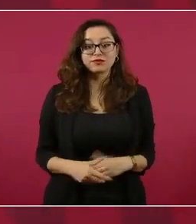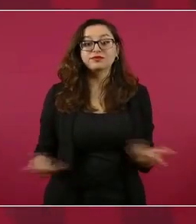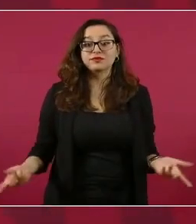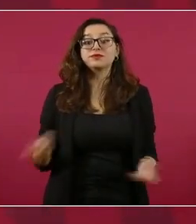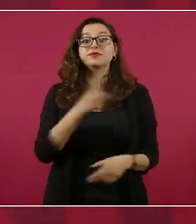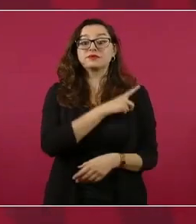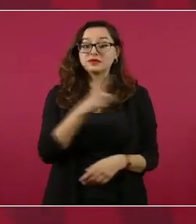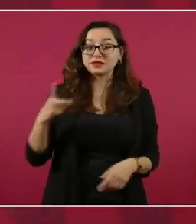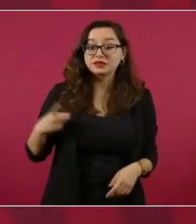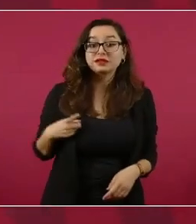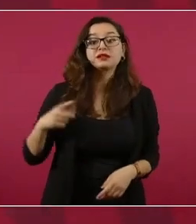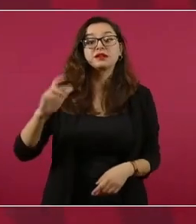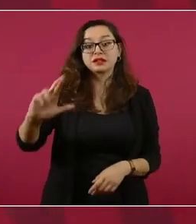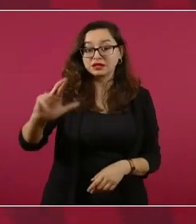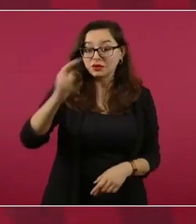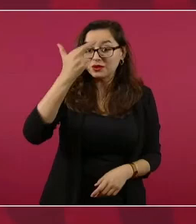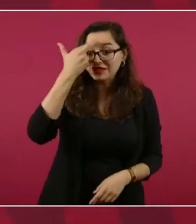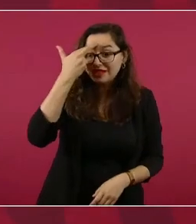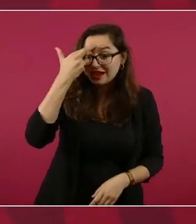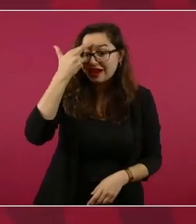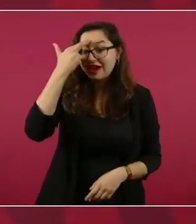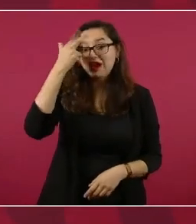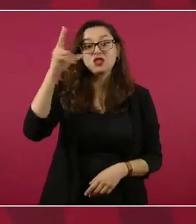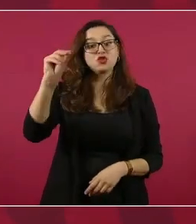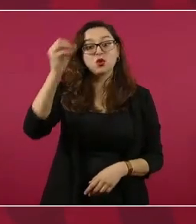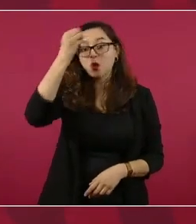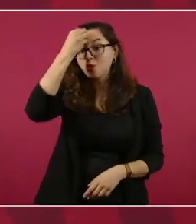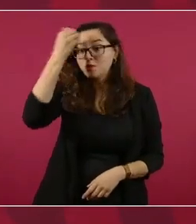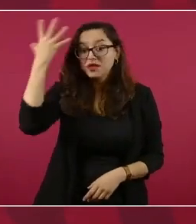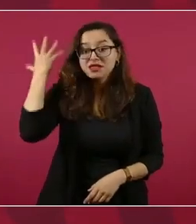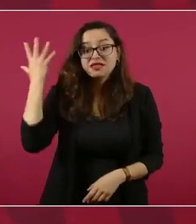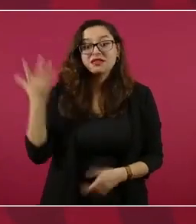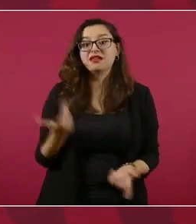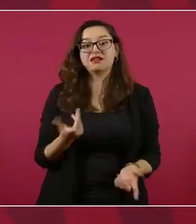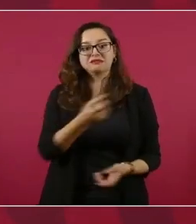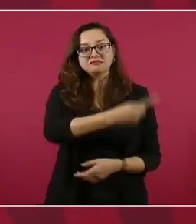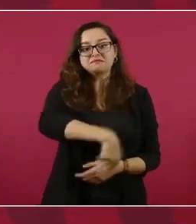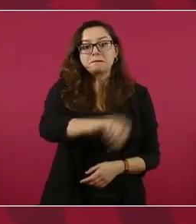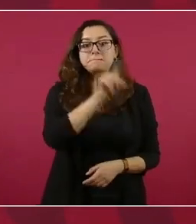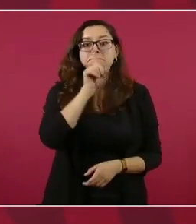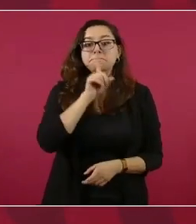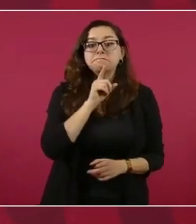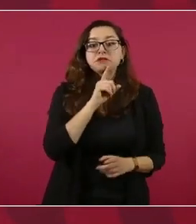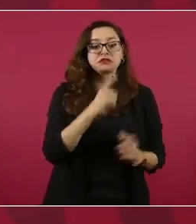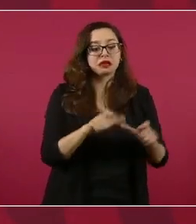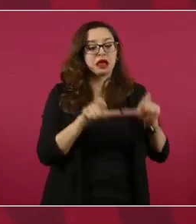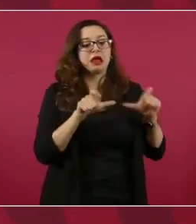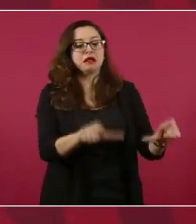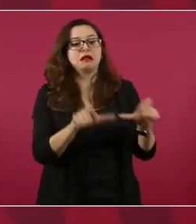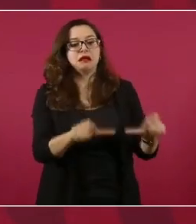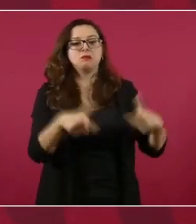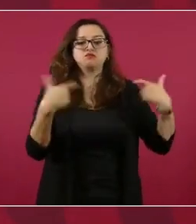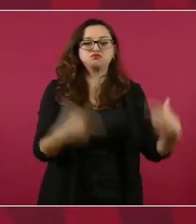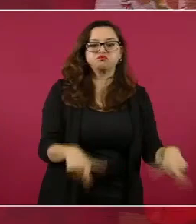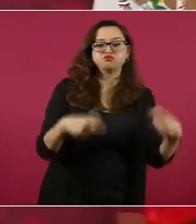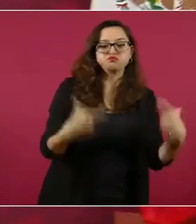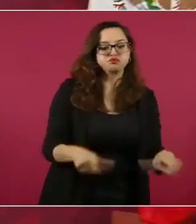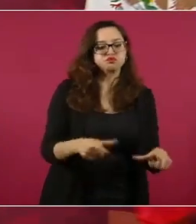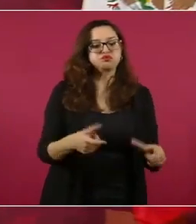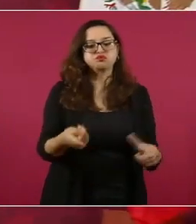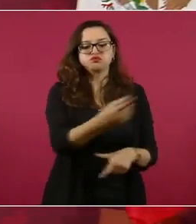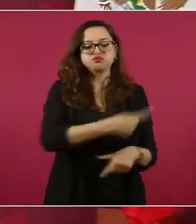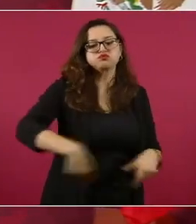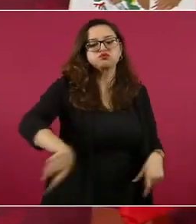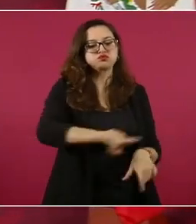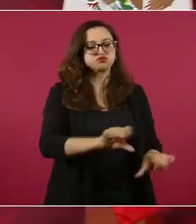sofisma de que si llovía fuerte arriba, goteaba abajo, salpicaba.